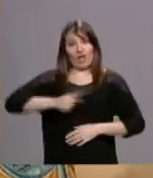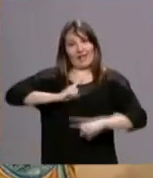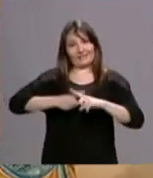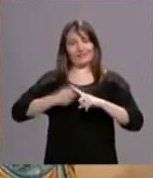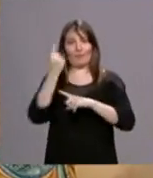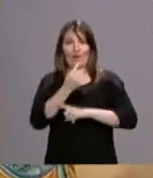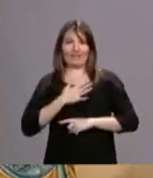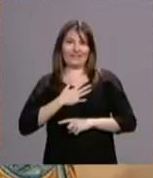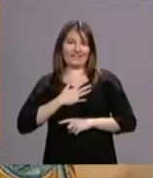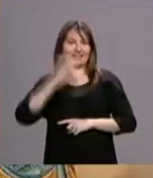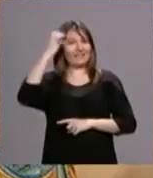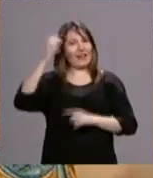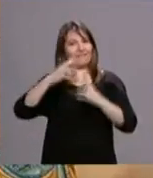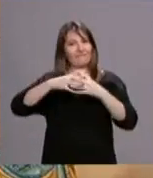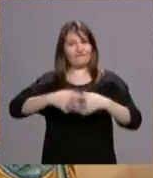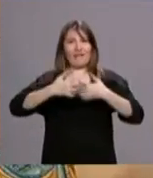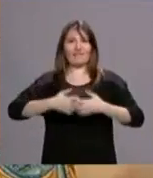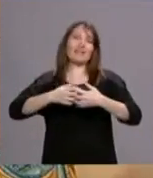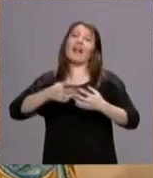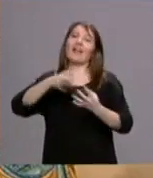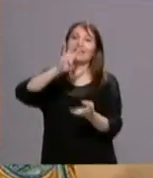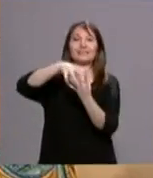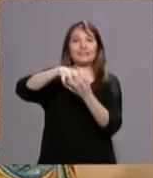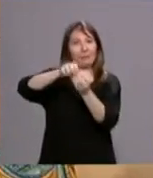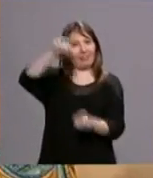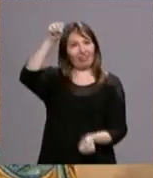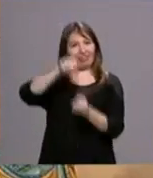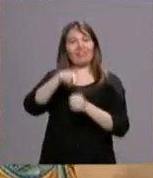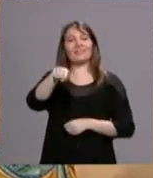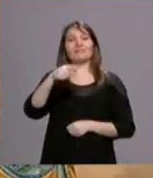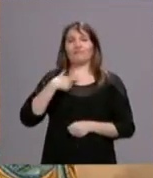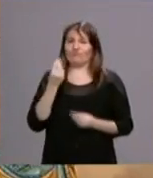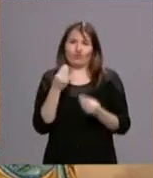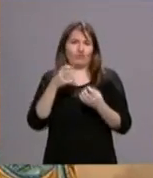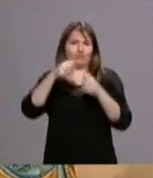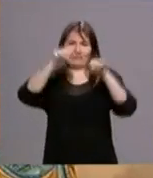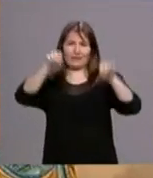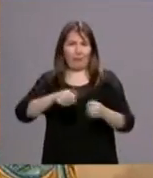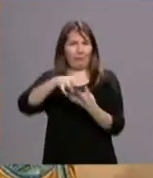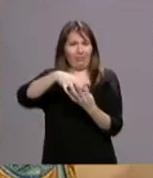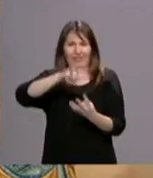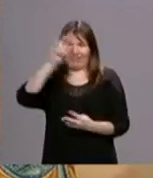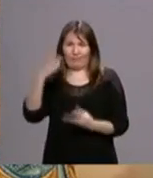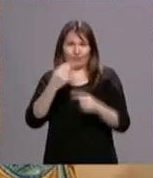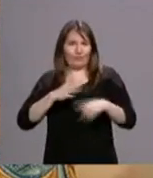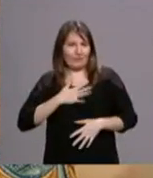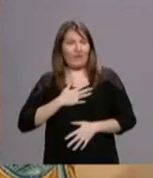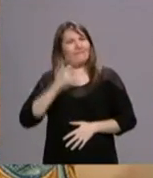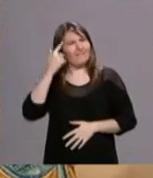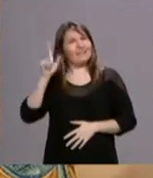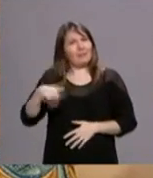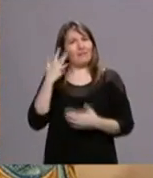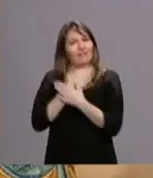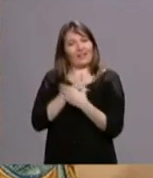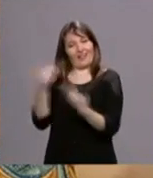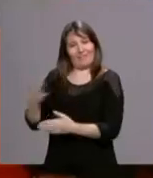muchísimos tapices y alfombras y reposteros en Madrid y quería que mi patrona tuviera un regalo